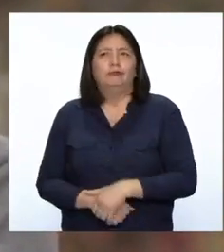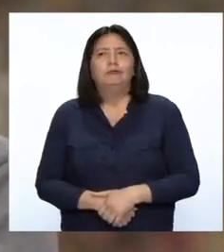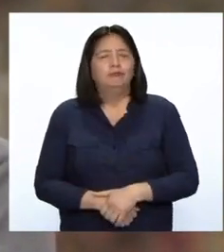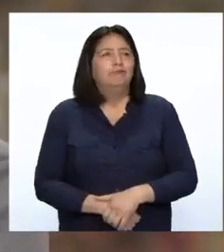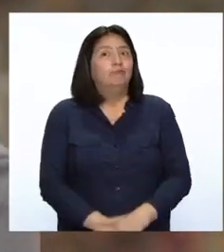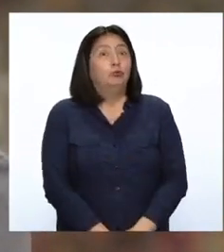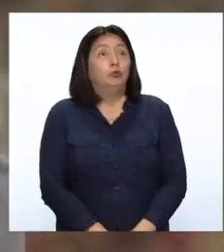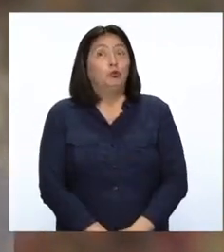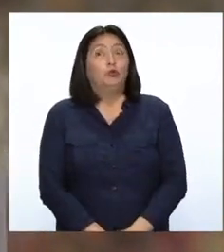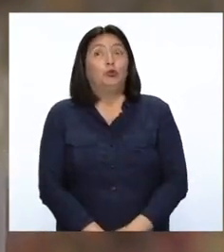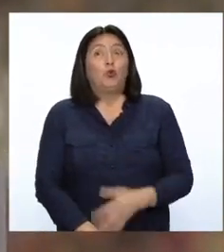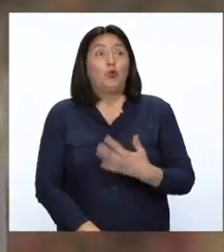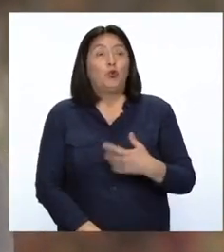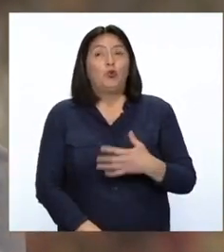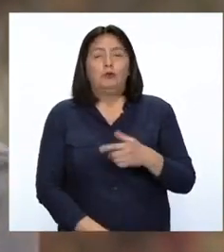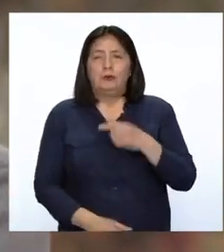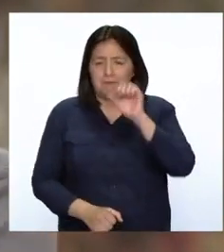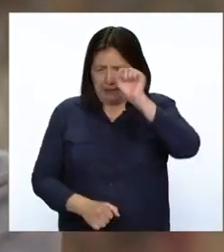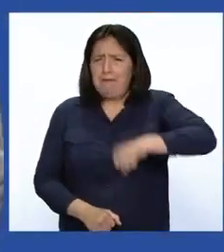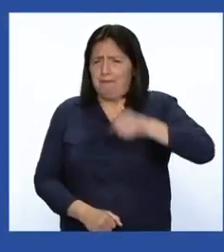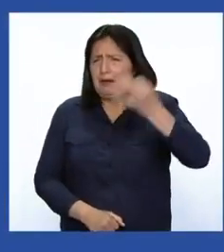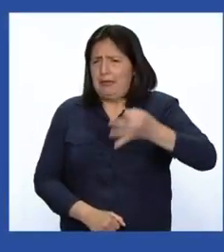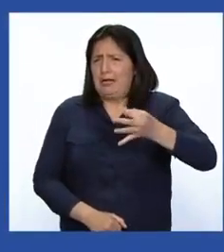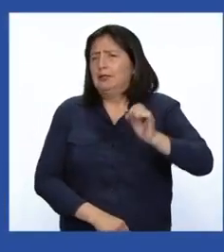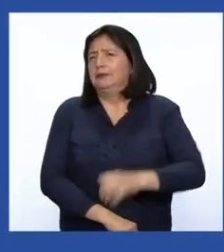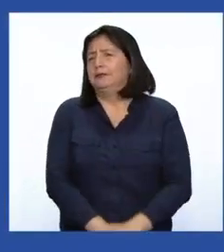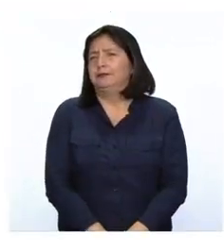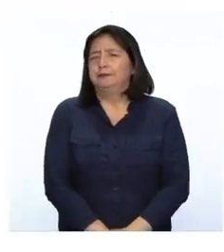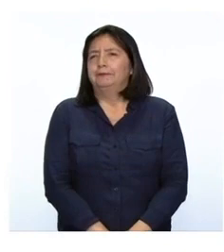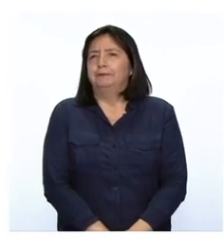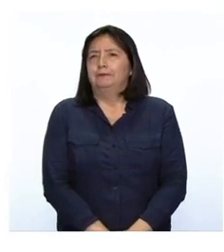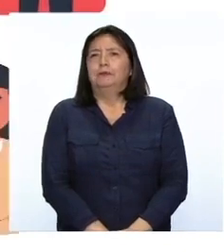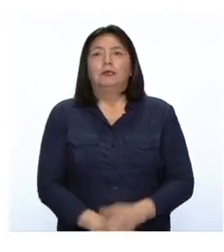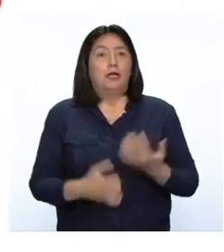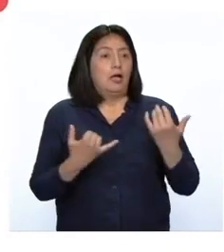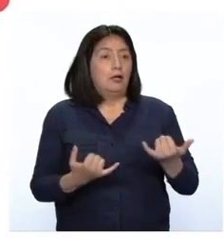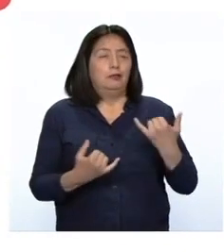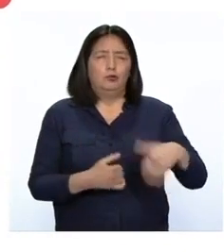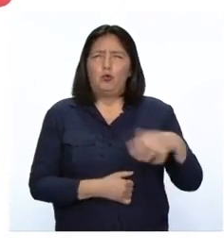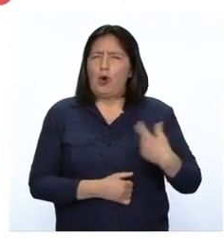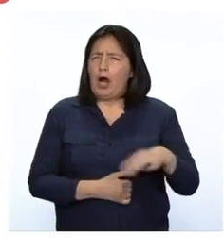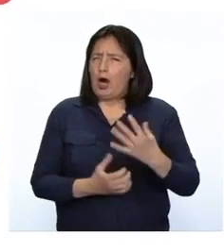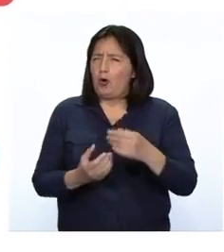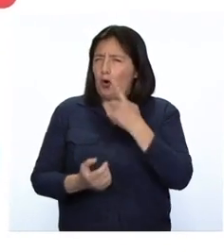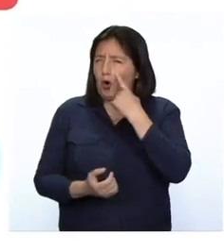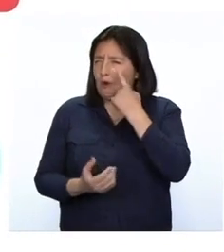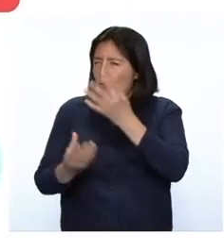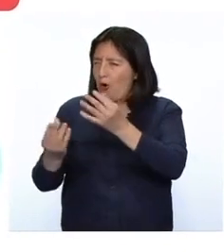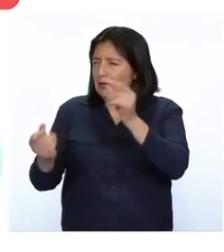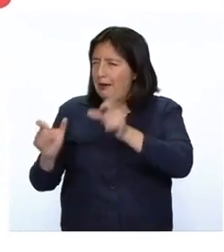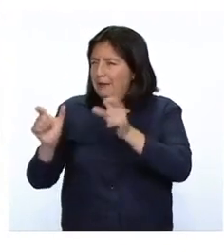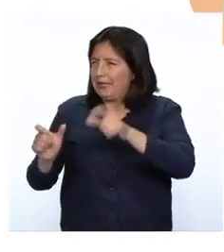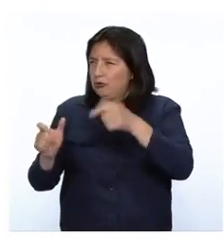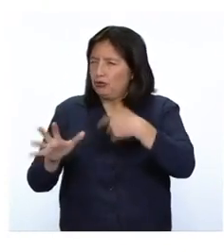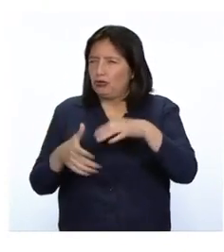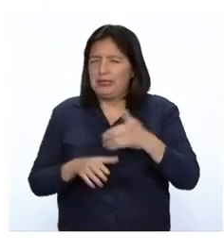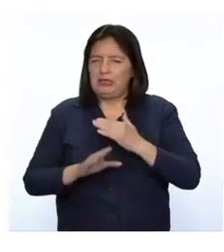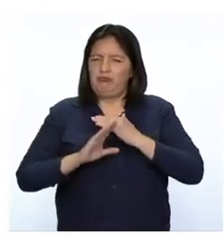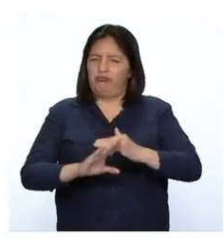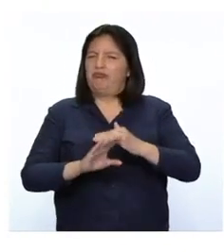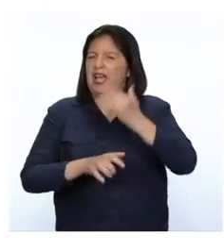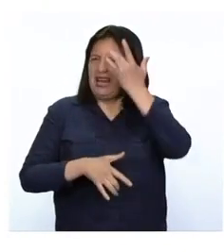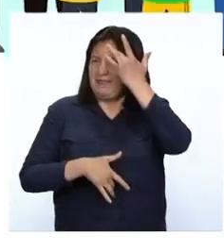Muy bien. Eso es cierto. Hoy hemos conocido a muchas personas que le hacen frente a la nena.